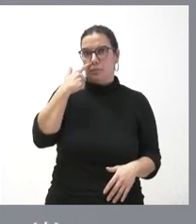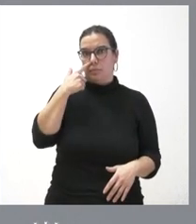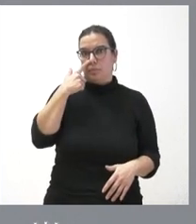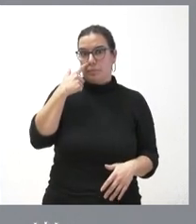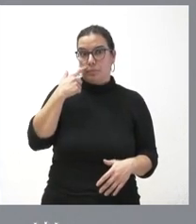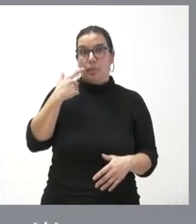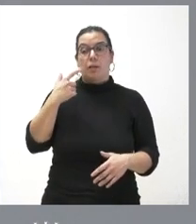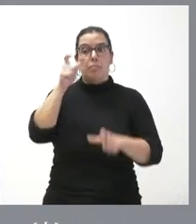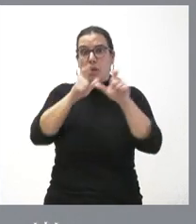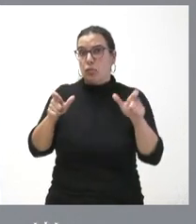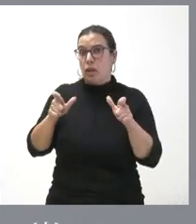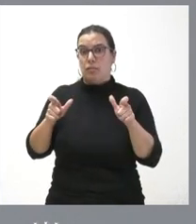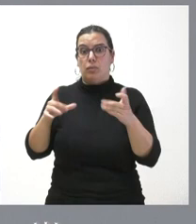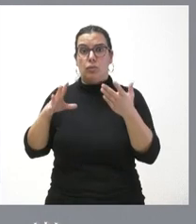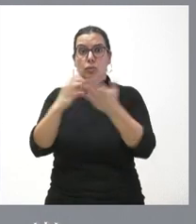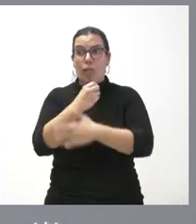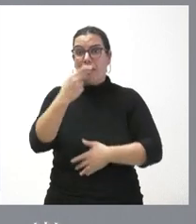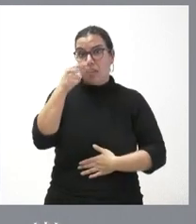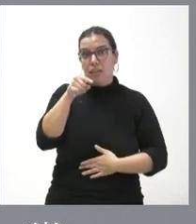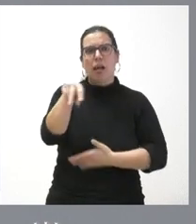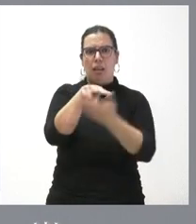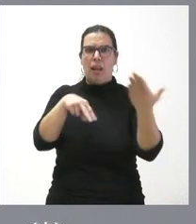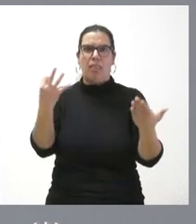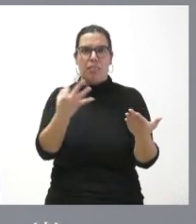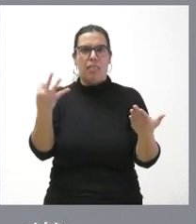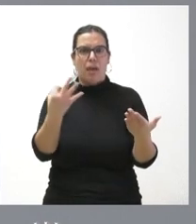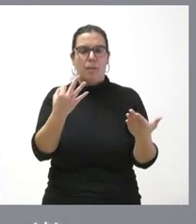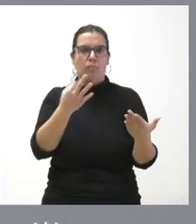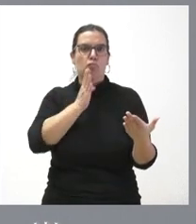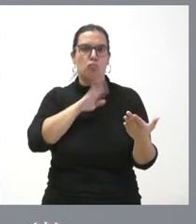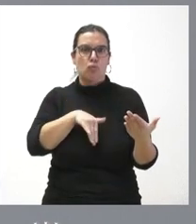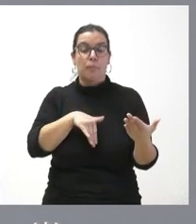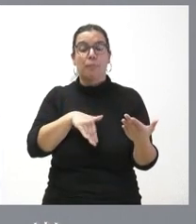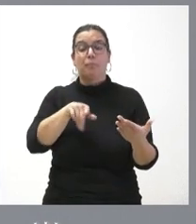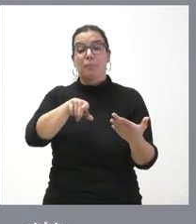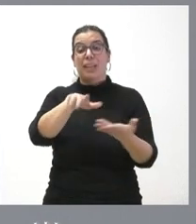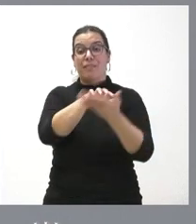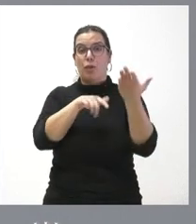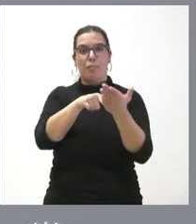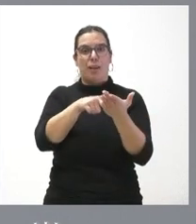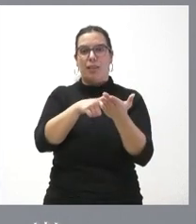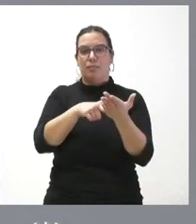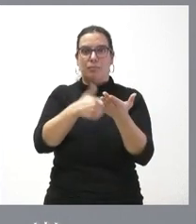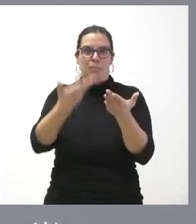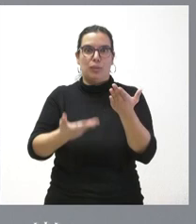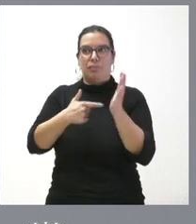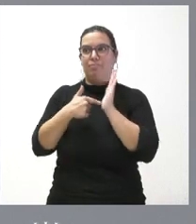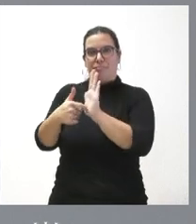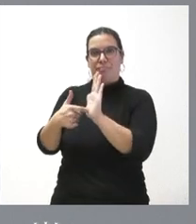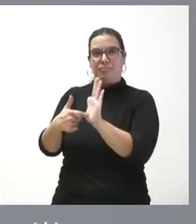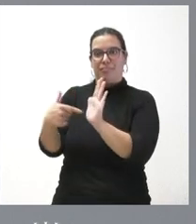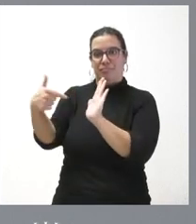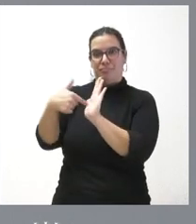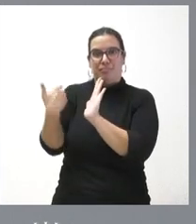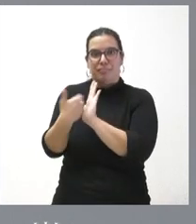leído por todo aquel que tenga interés en la materia y es un informe que nos va a servir de base sin lugar a dudas dentro de la